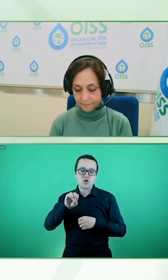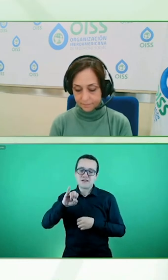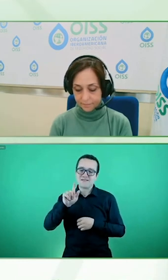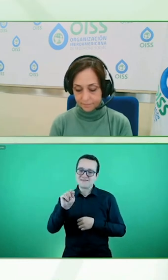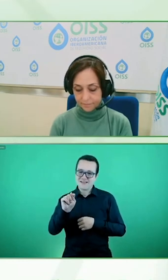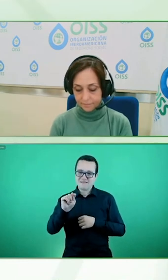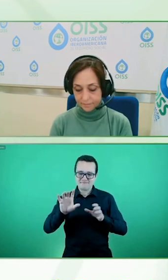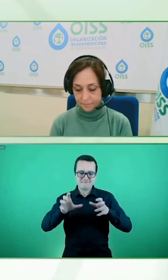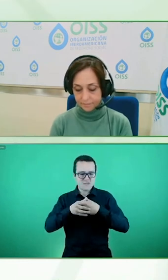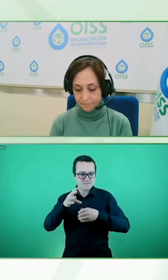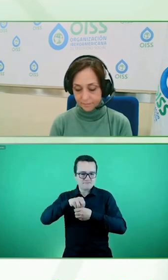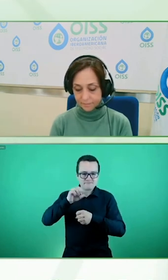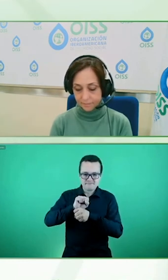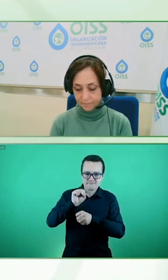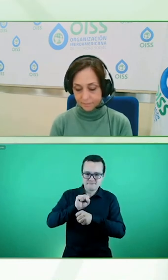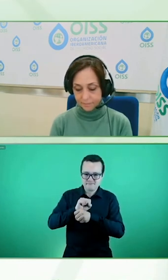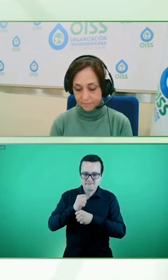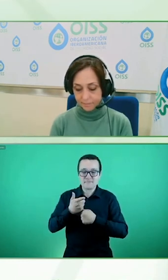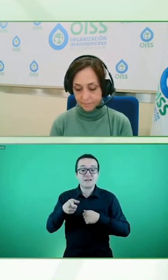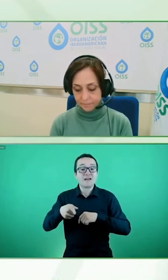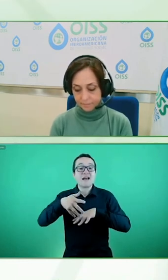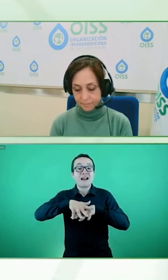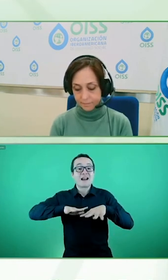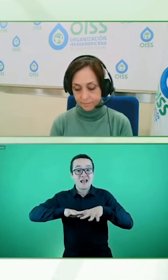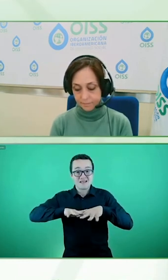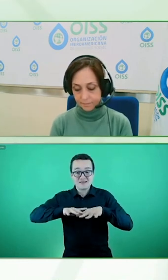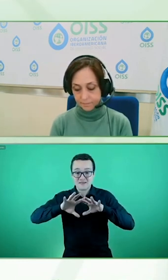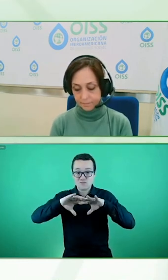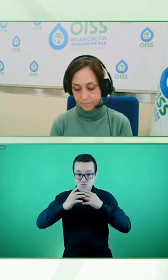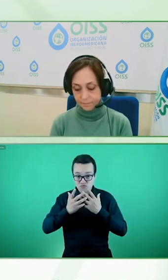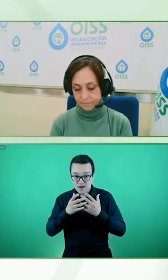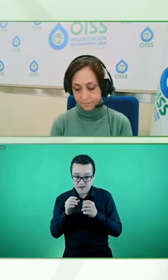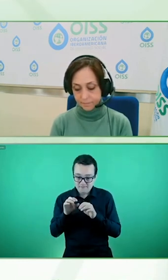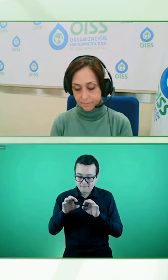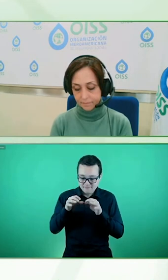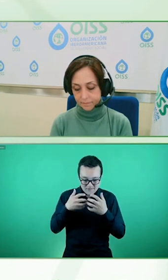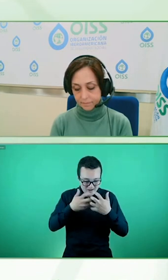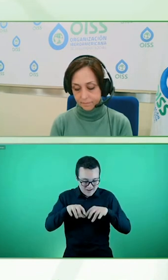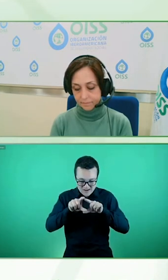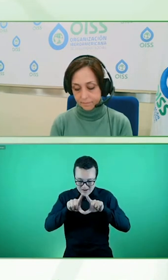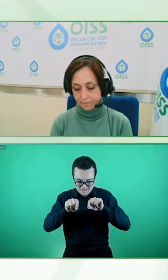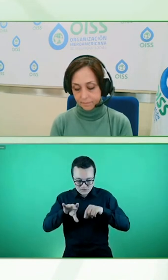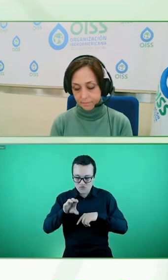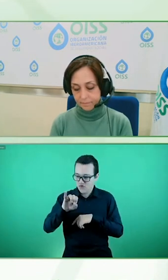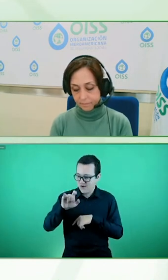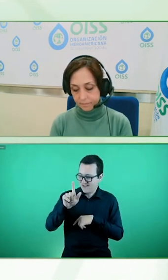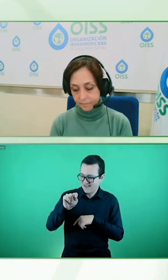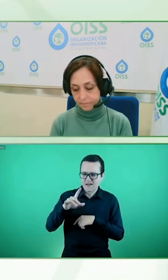y Discapacidad de la OIT, una plataforma global de más de 35